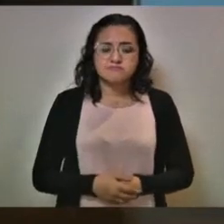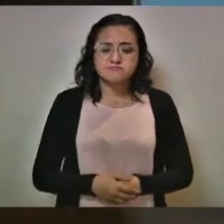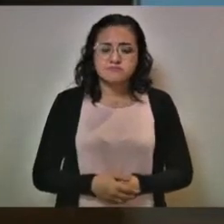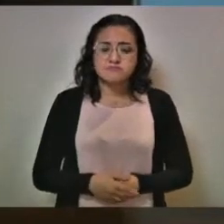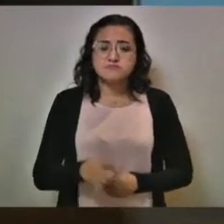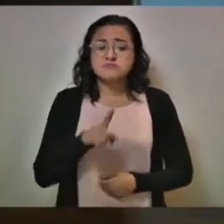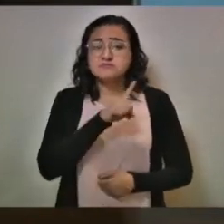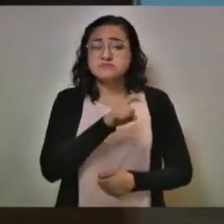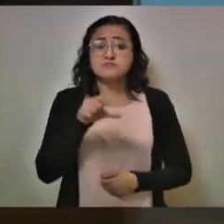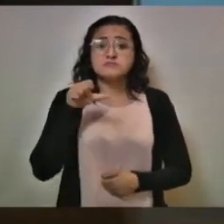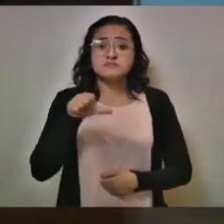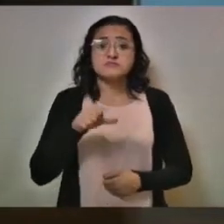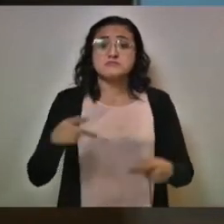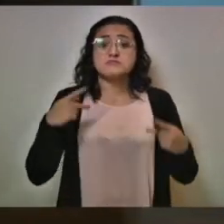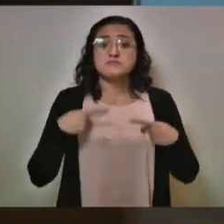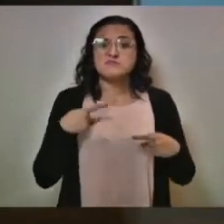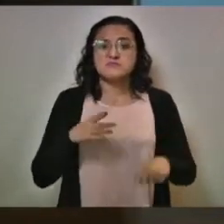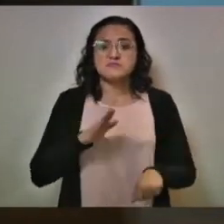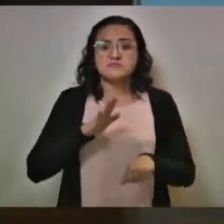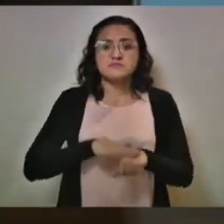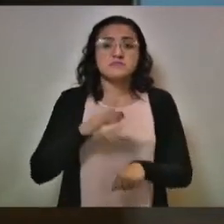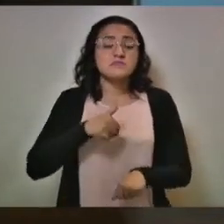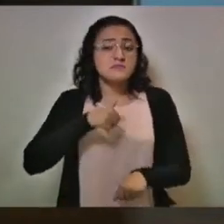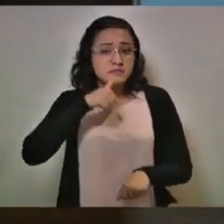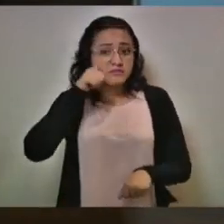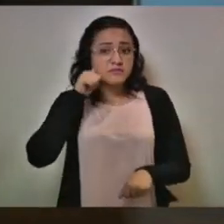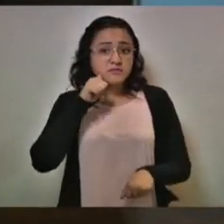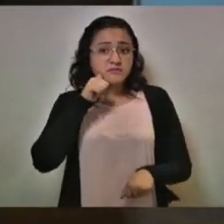116 casos más que ayer,